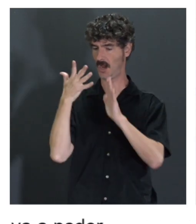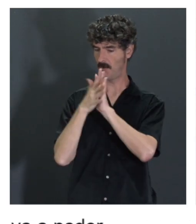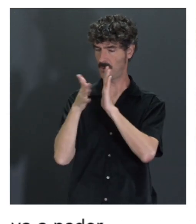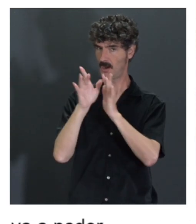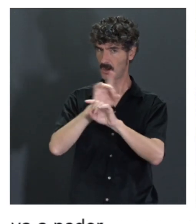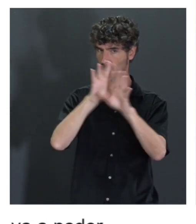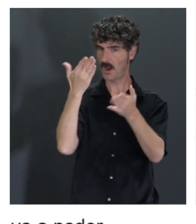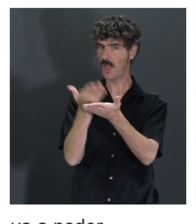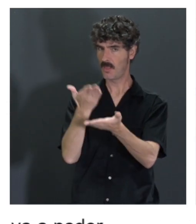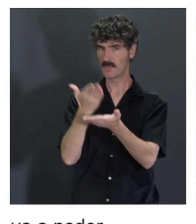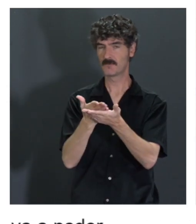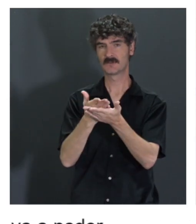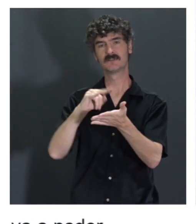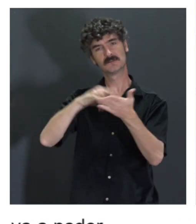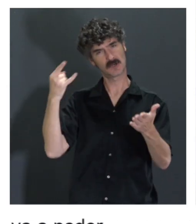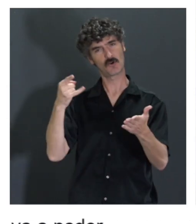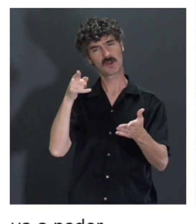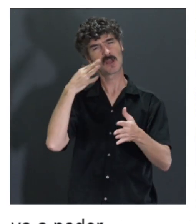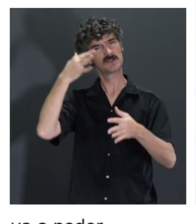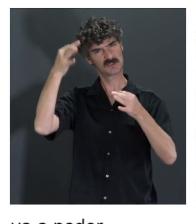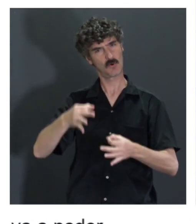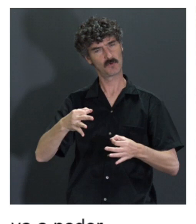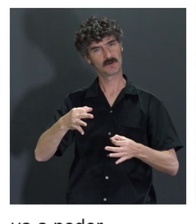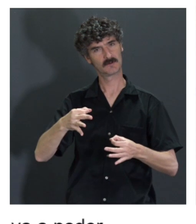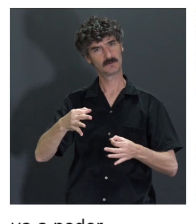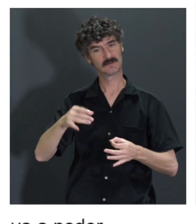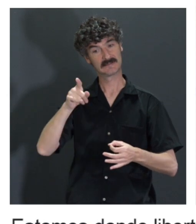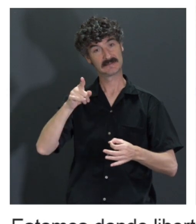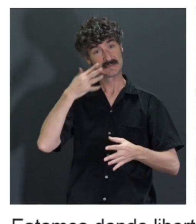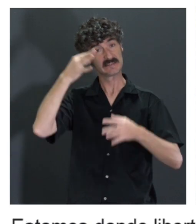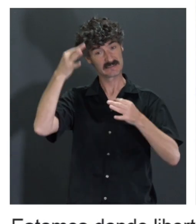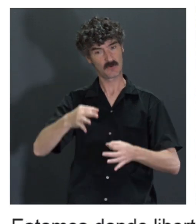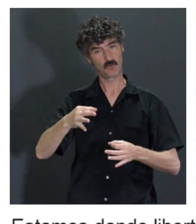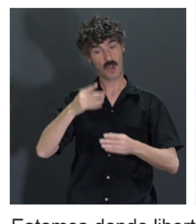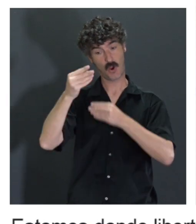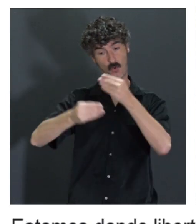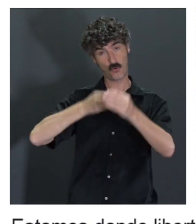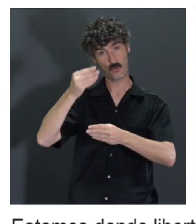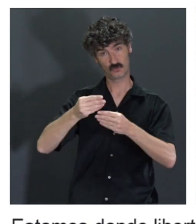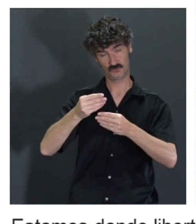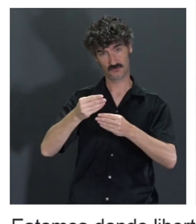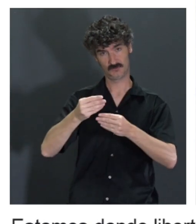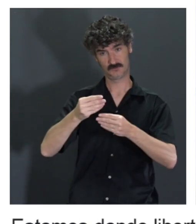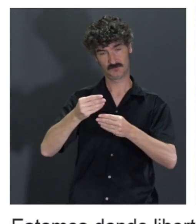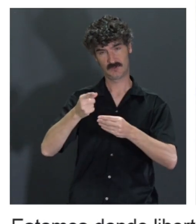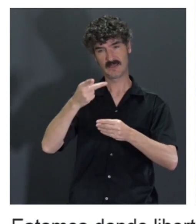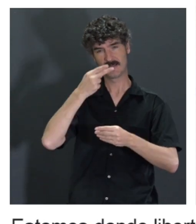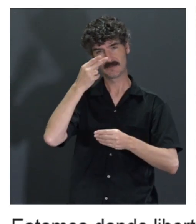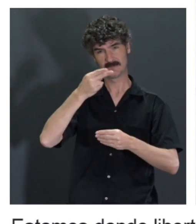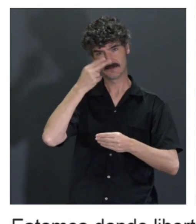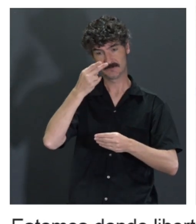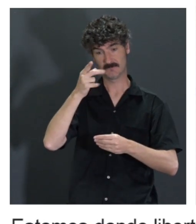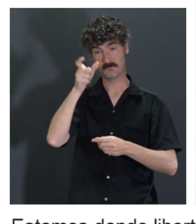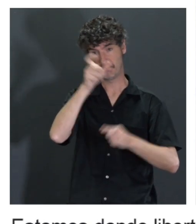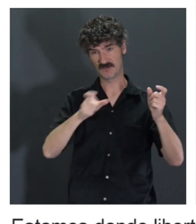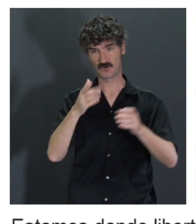demostrando que la tecnología es segura, en estos casos de uso tan interesantes como son las